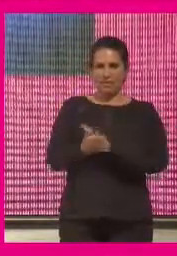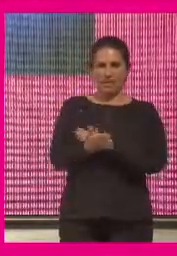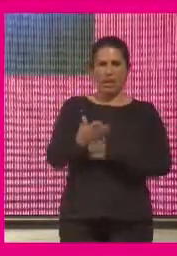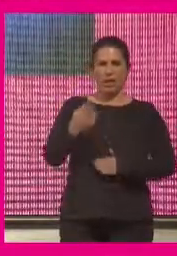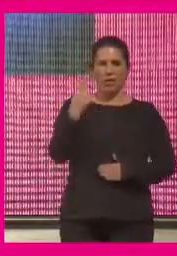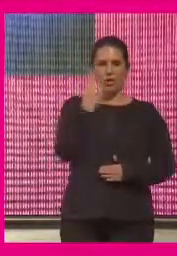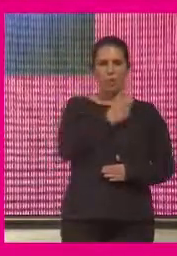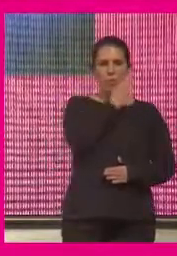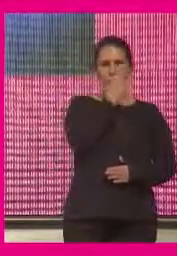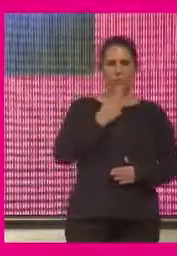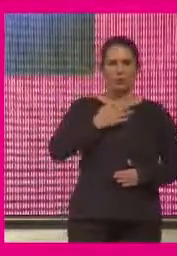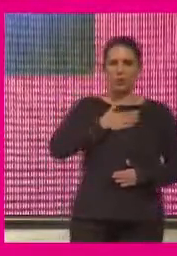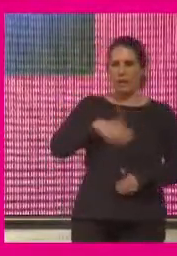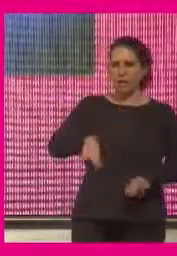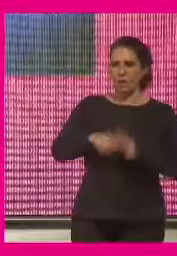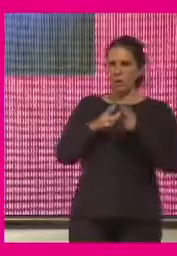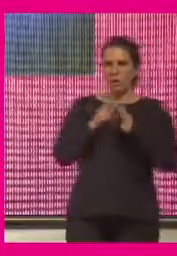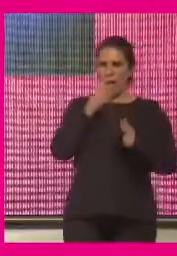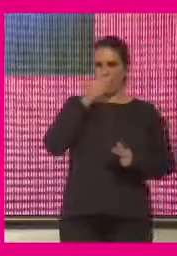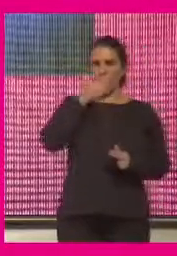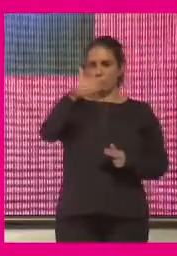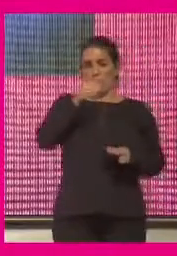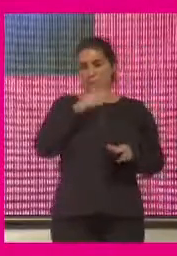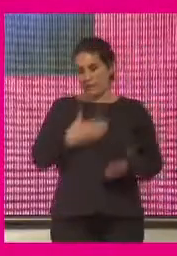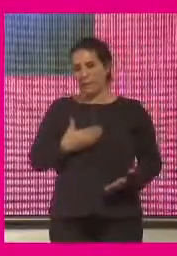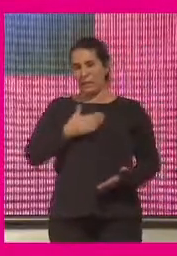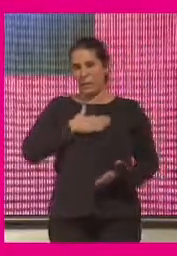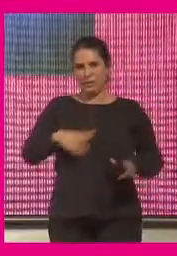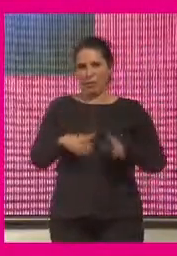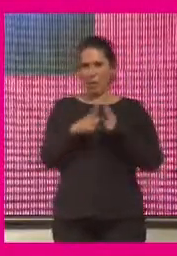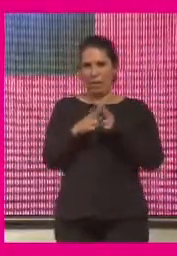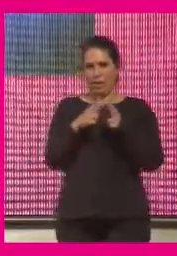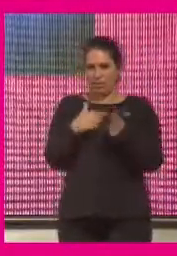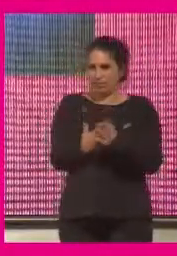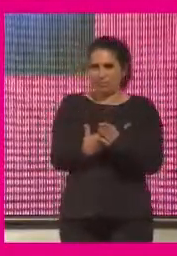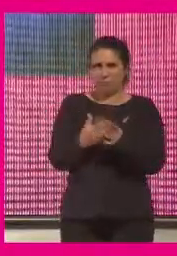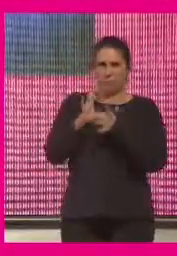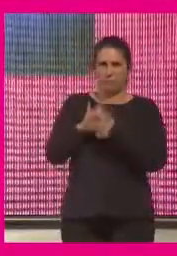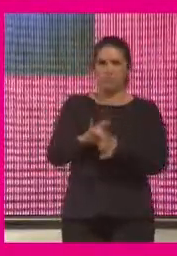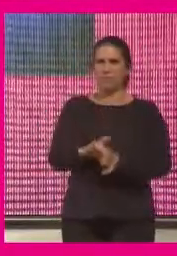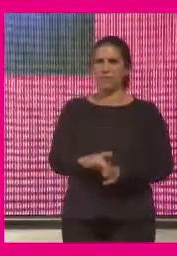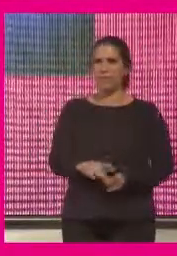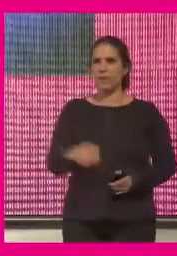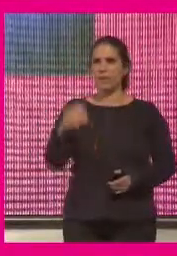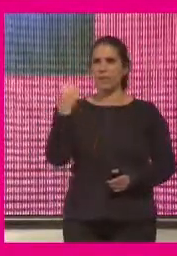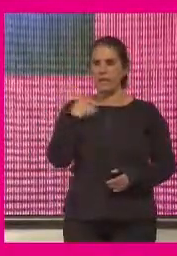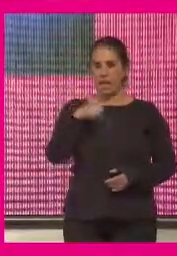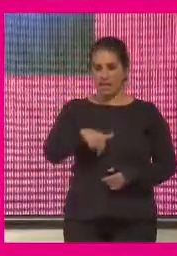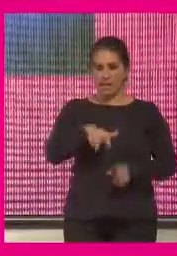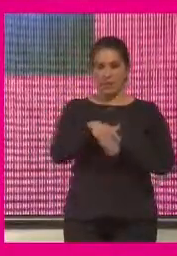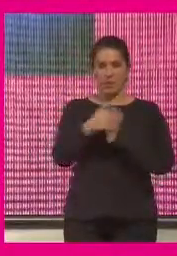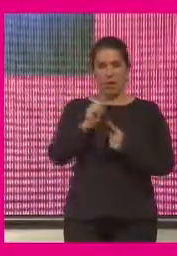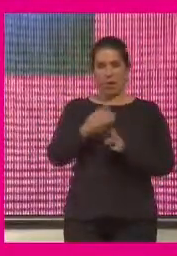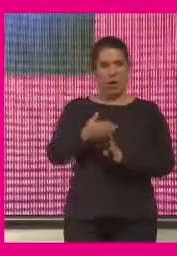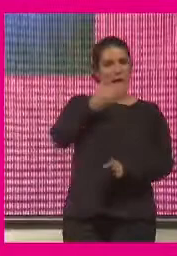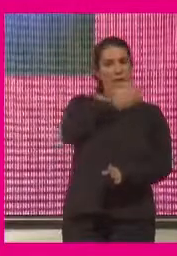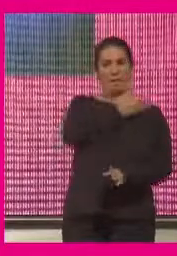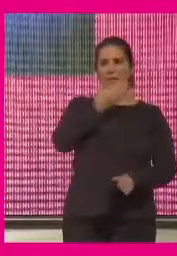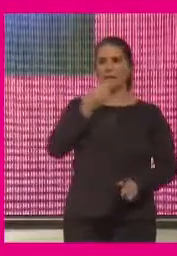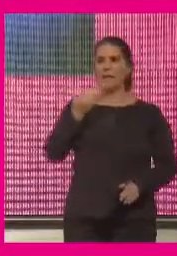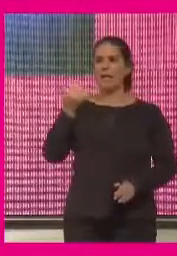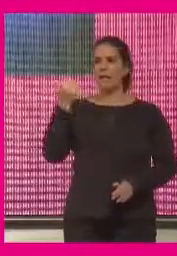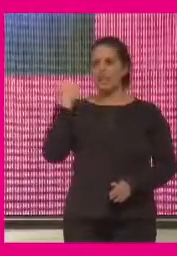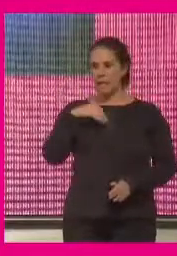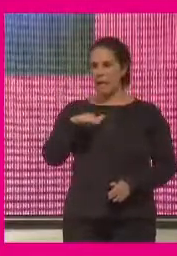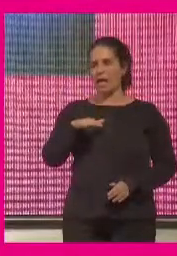al futuro de nuestra sociedad y al presente también ya estaba entrevisto antes de que pasara esto pero